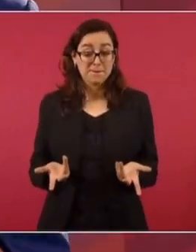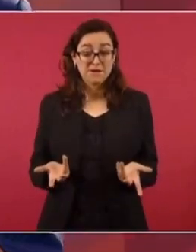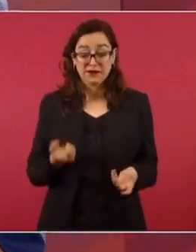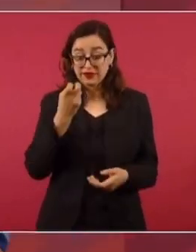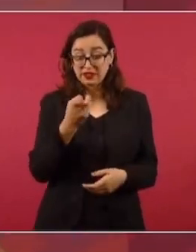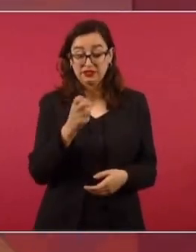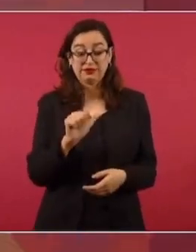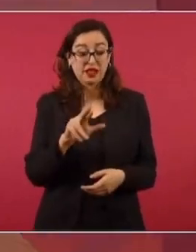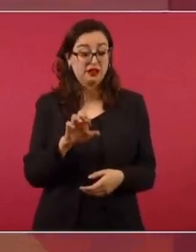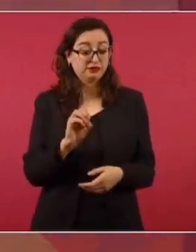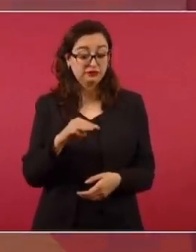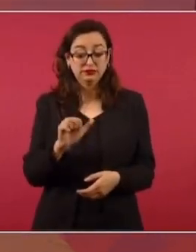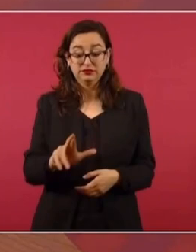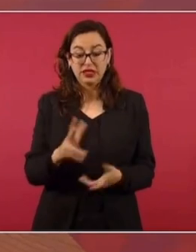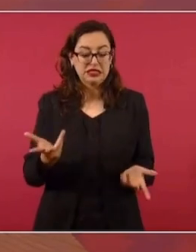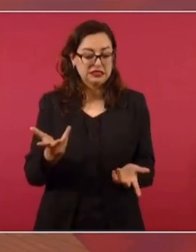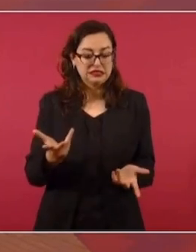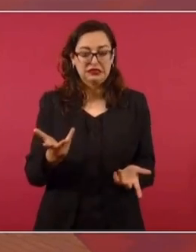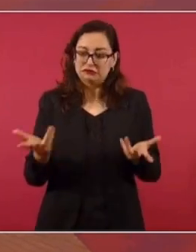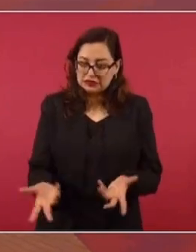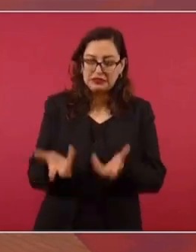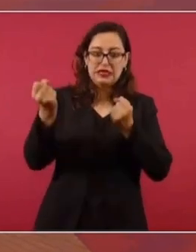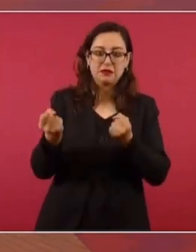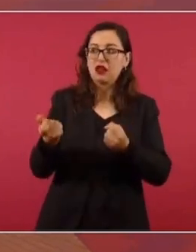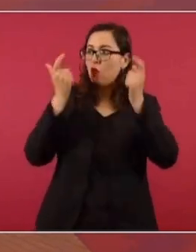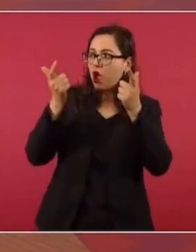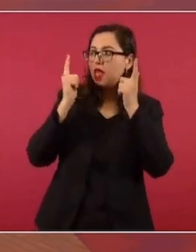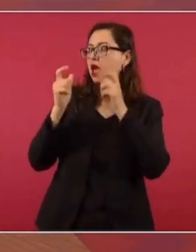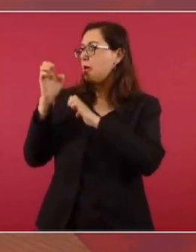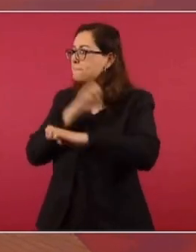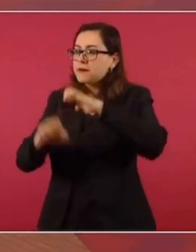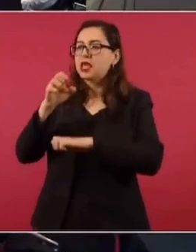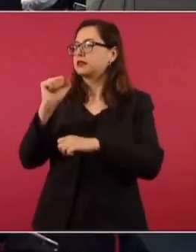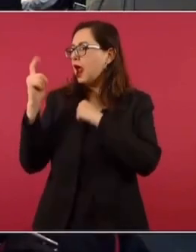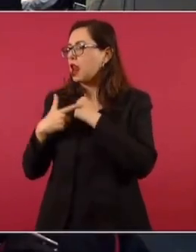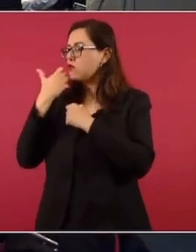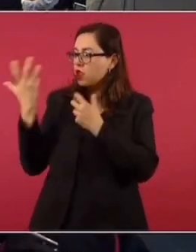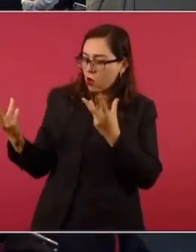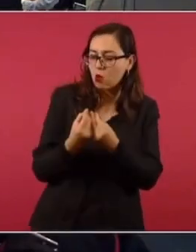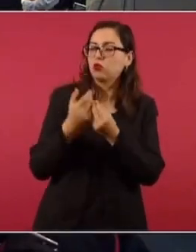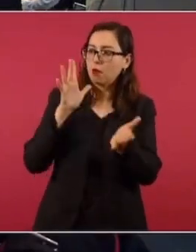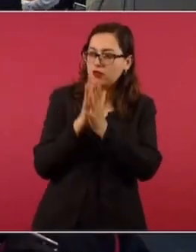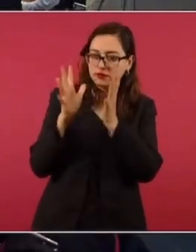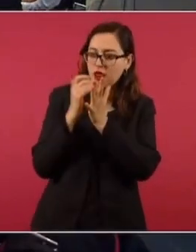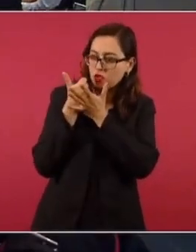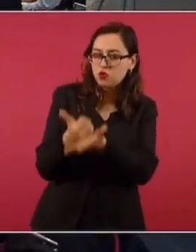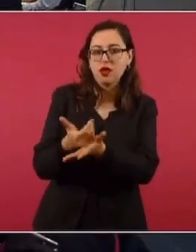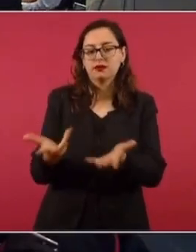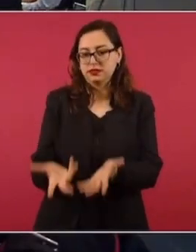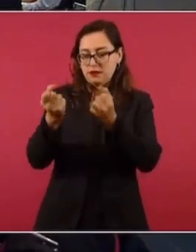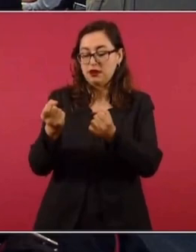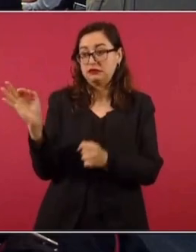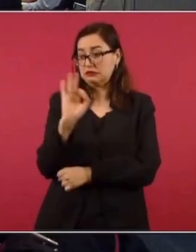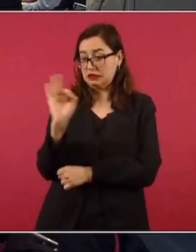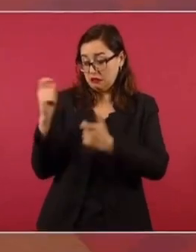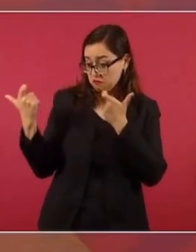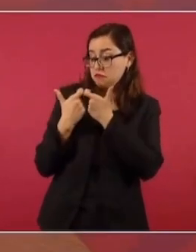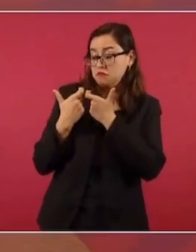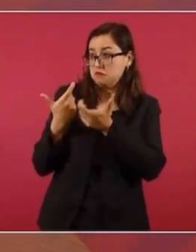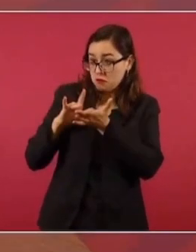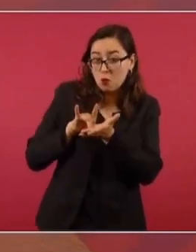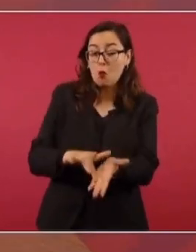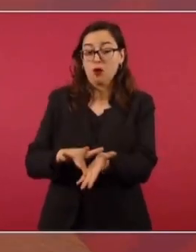quisiéramos nosotros que algún inversionista quiera participar. Y nosotros podríamos ayudar